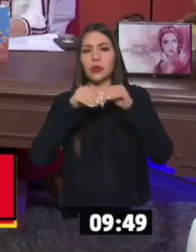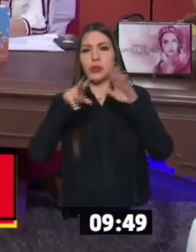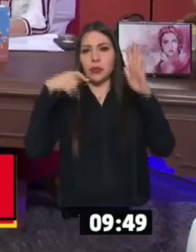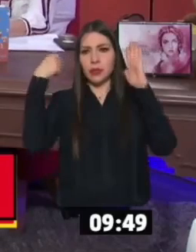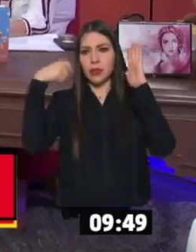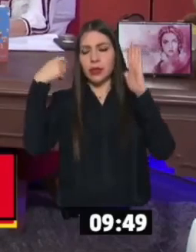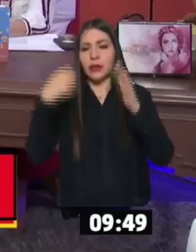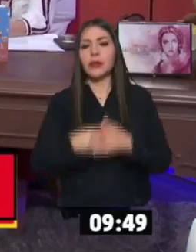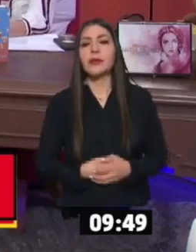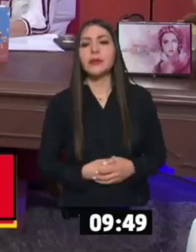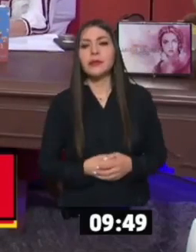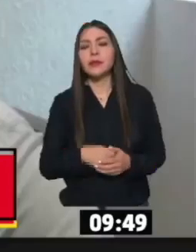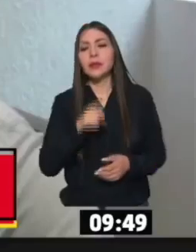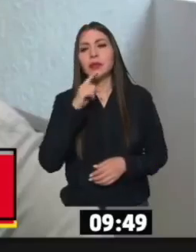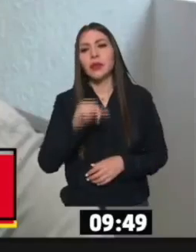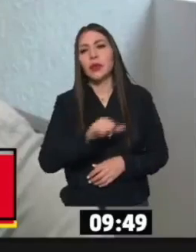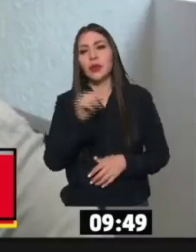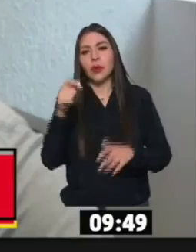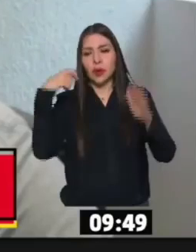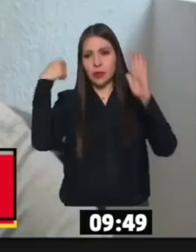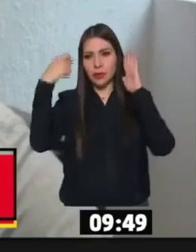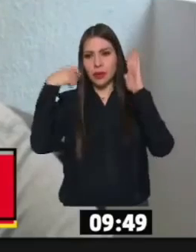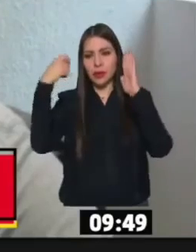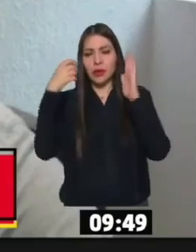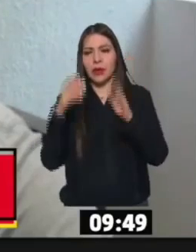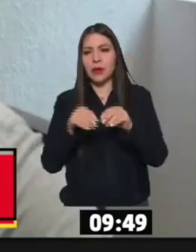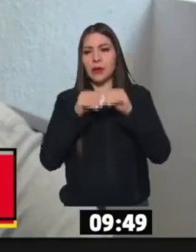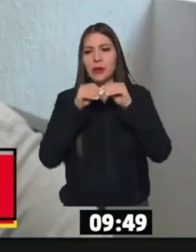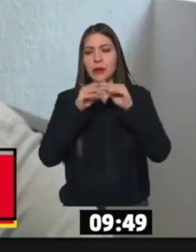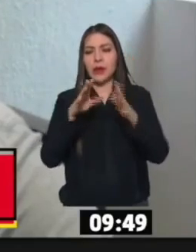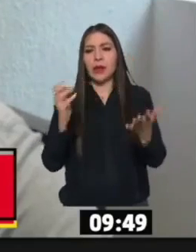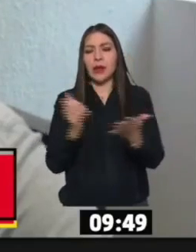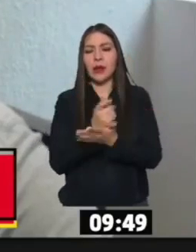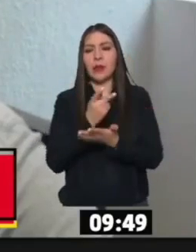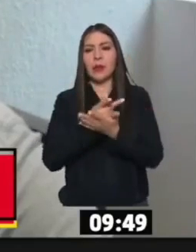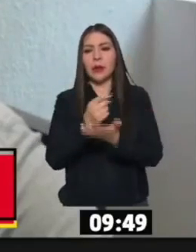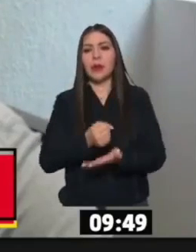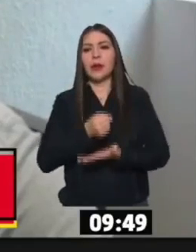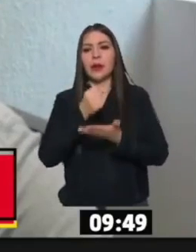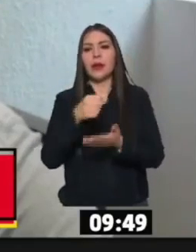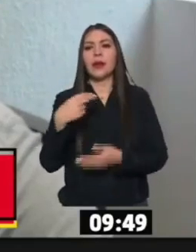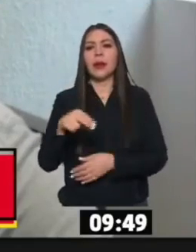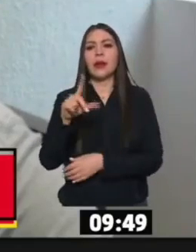La mejor película, el Oscar a la lista de Schindler. Ah, bonito.